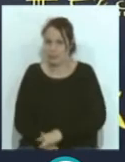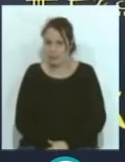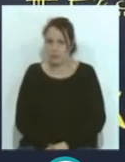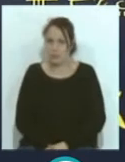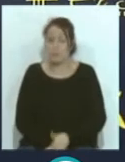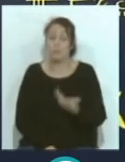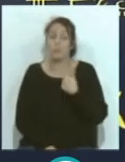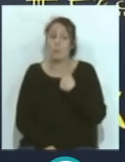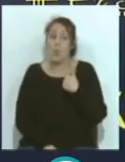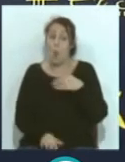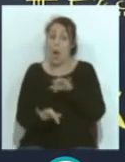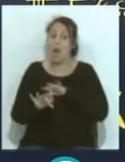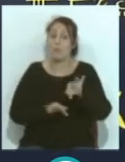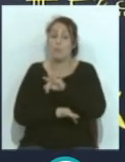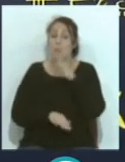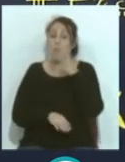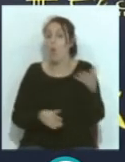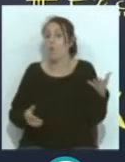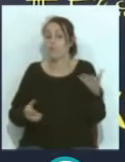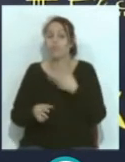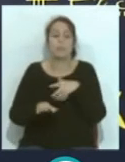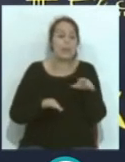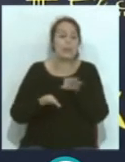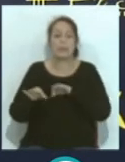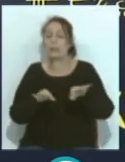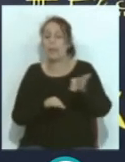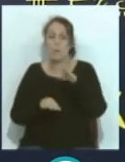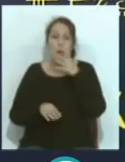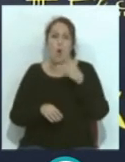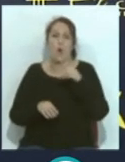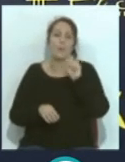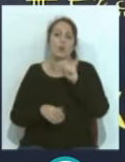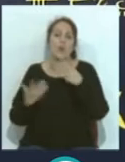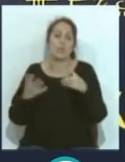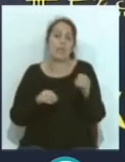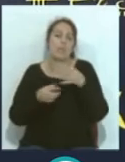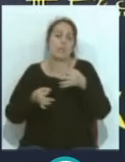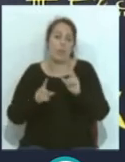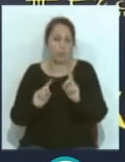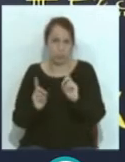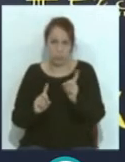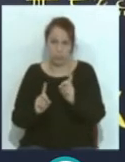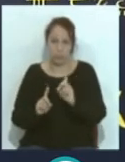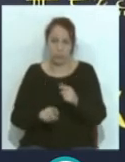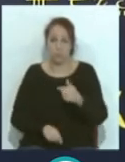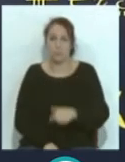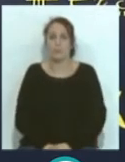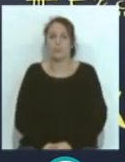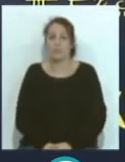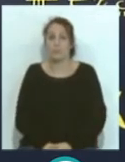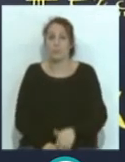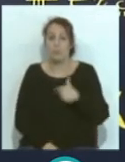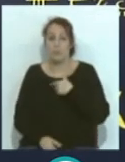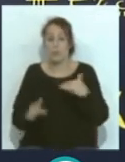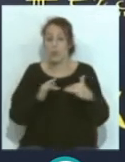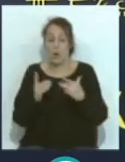Es decir, no hago un cambio por, pues cambio este por este, porque siempre lo hago en minutos 60, o cambio, no. Y ha habido